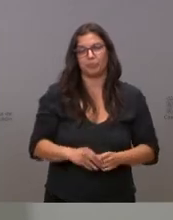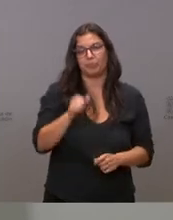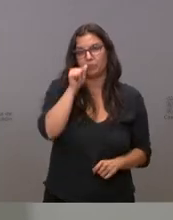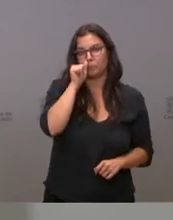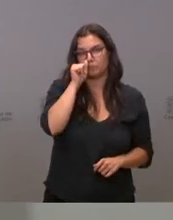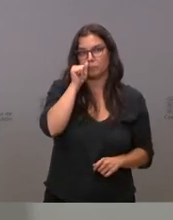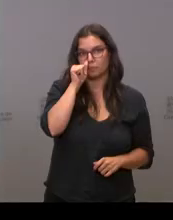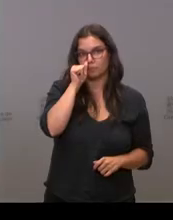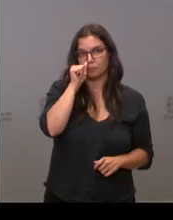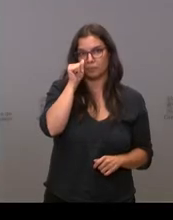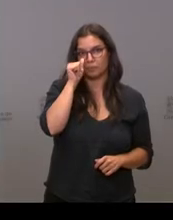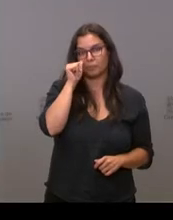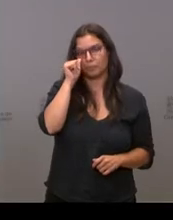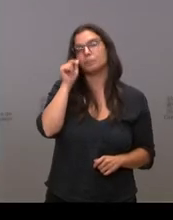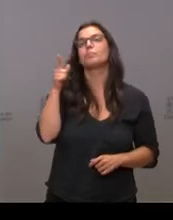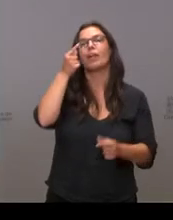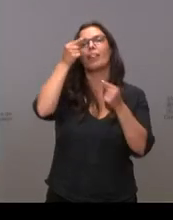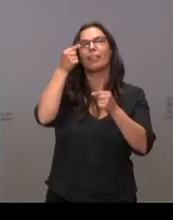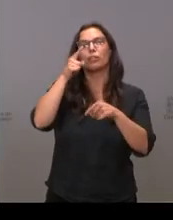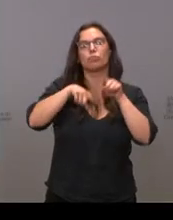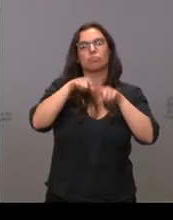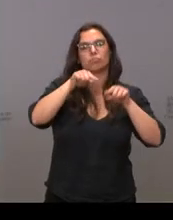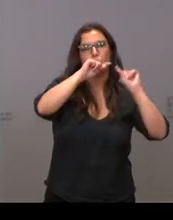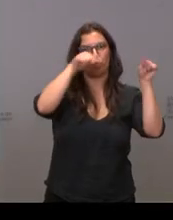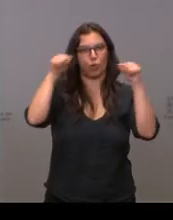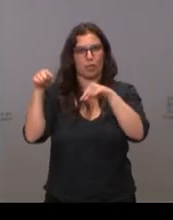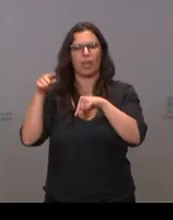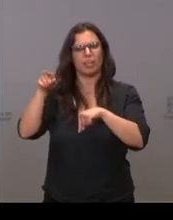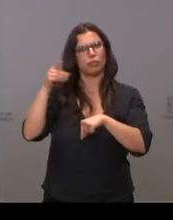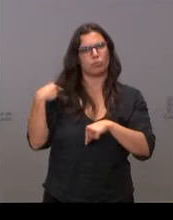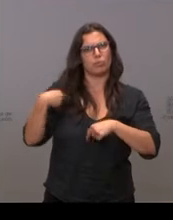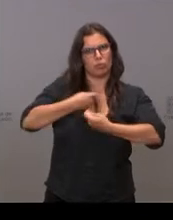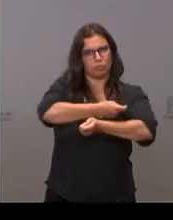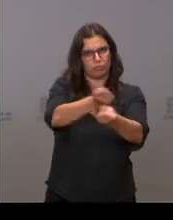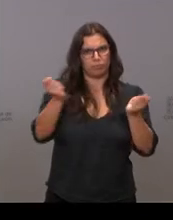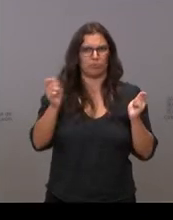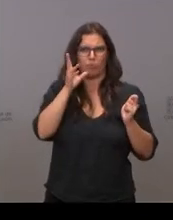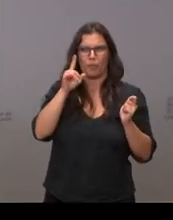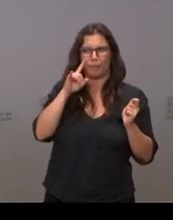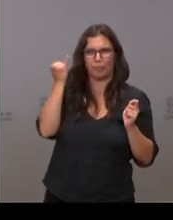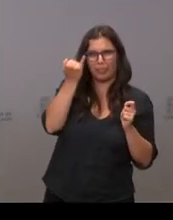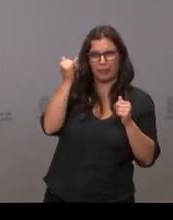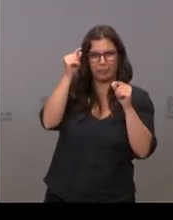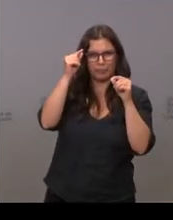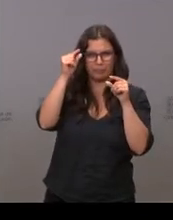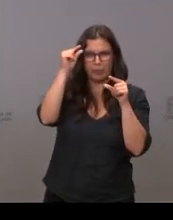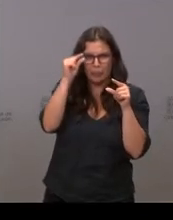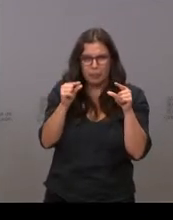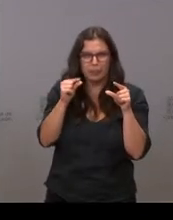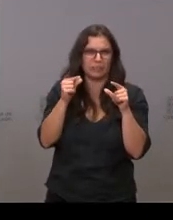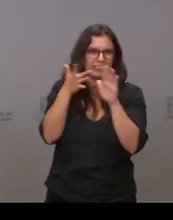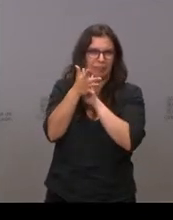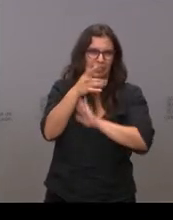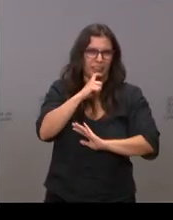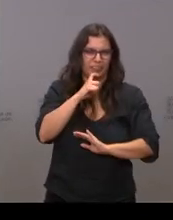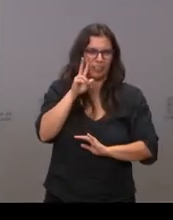los datos por provincia, se los vamos a proporcionar, porque en este tamaño es difícil explicarlos desde